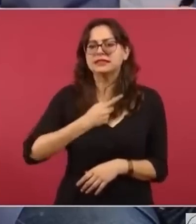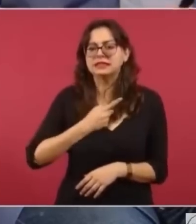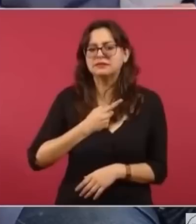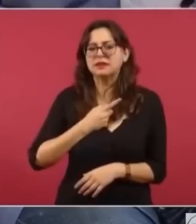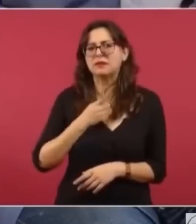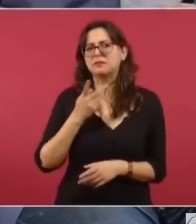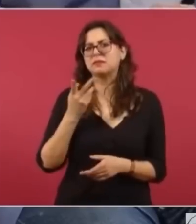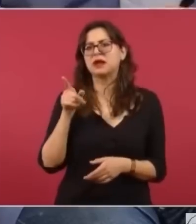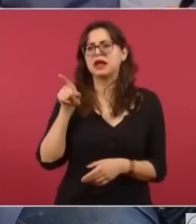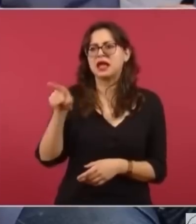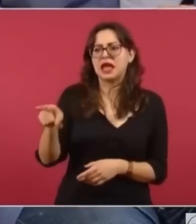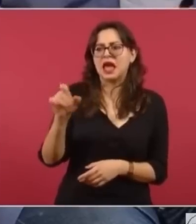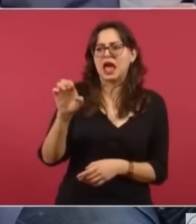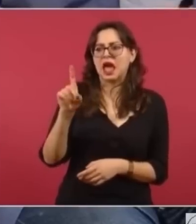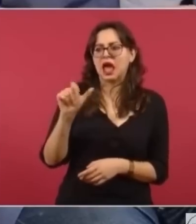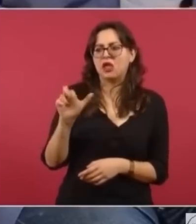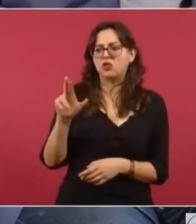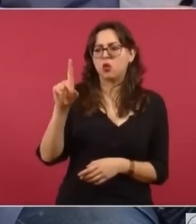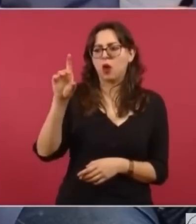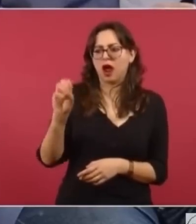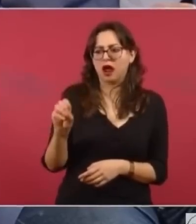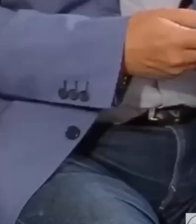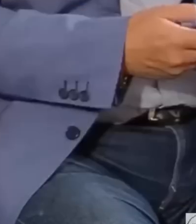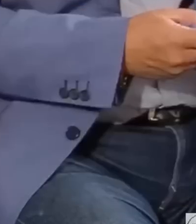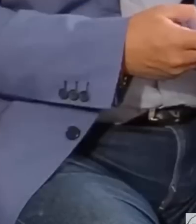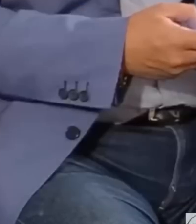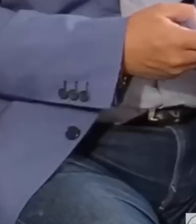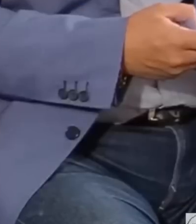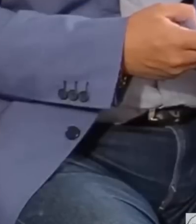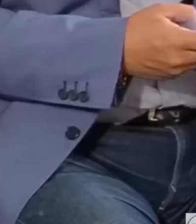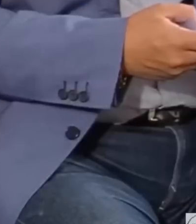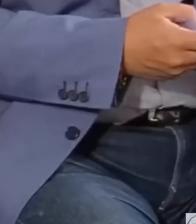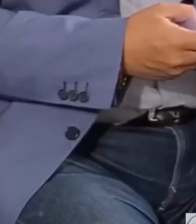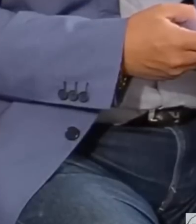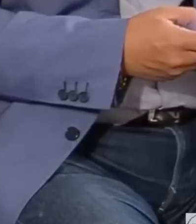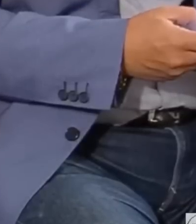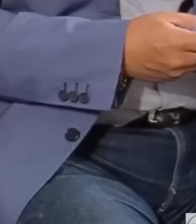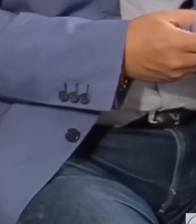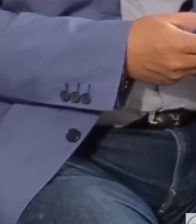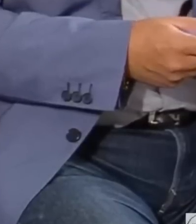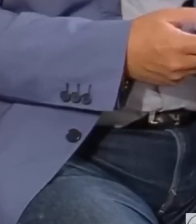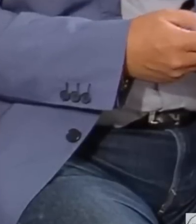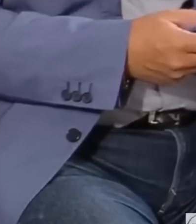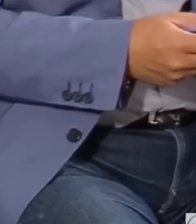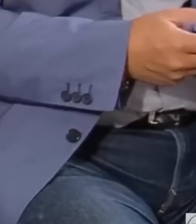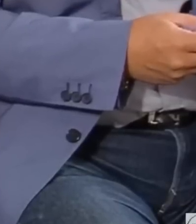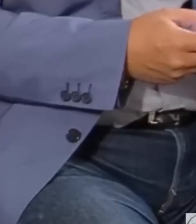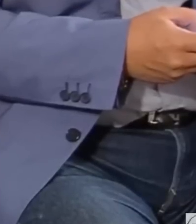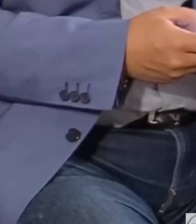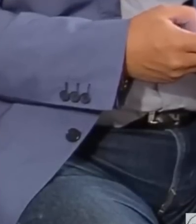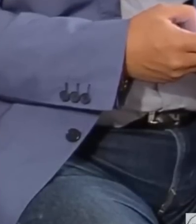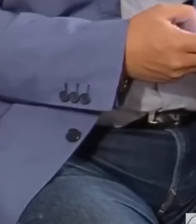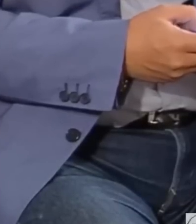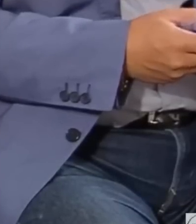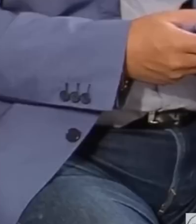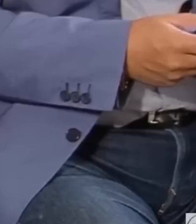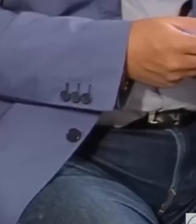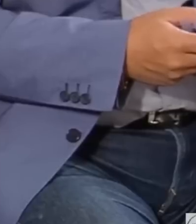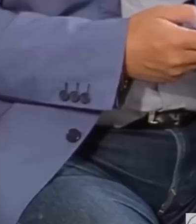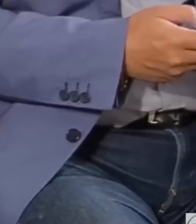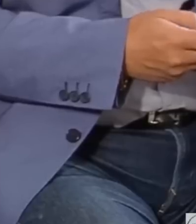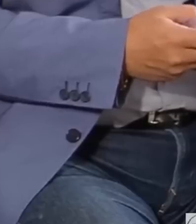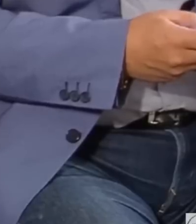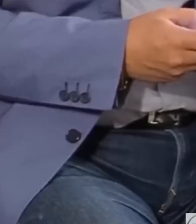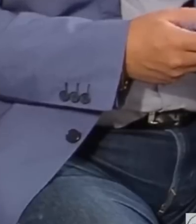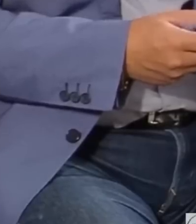la Suprema Corte de Justicia? Solamente usted podría haber solicitado esta remoción por la Comisión